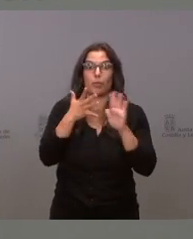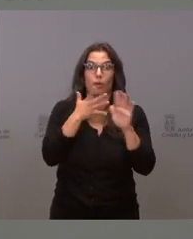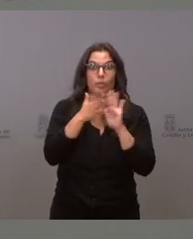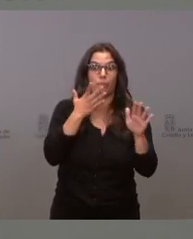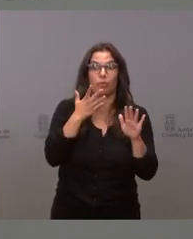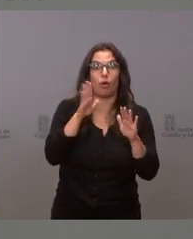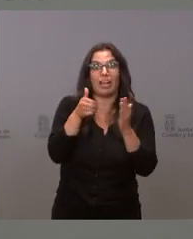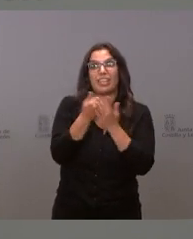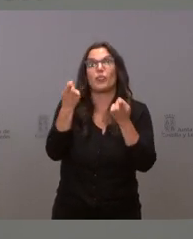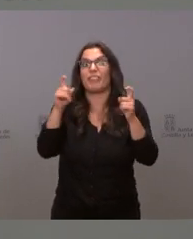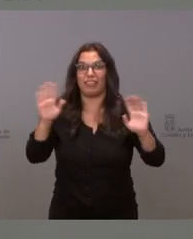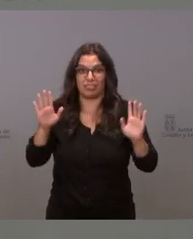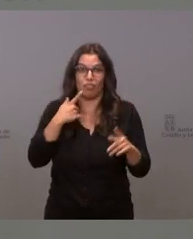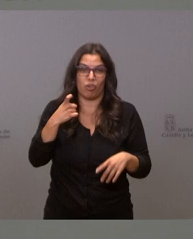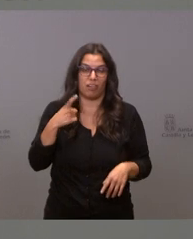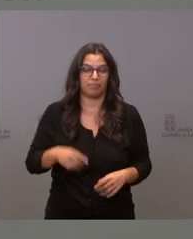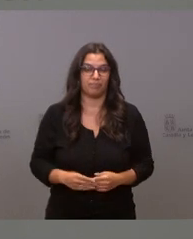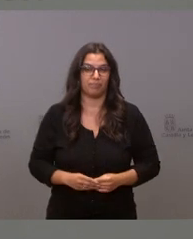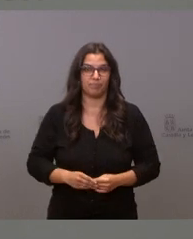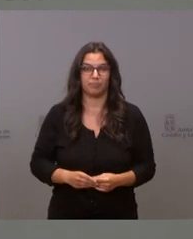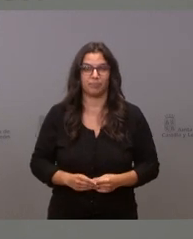para no instalar Eso para nosotros sería una buenísima noticia